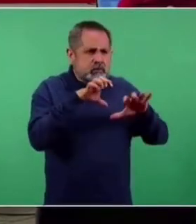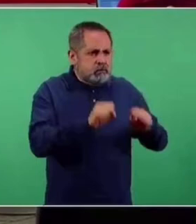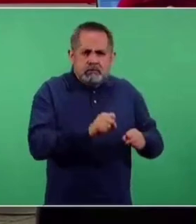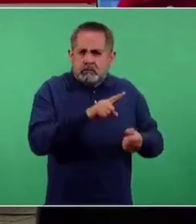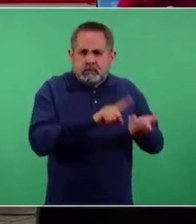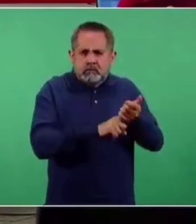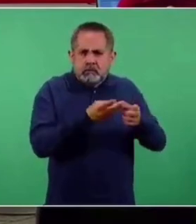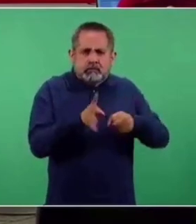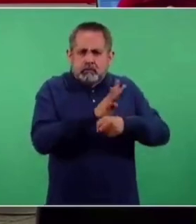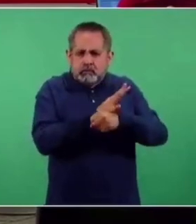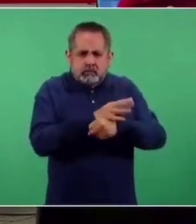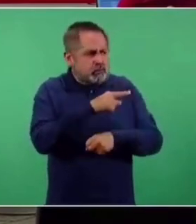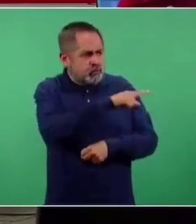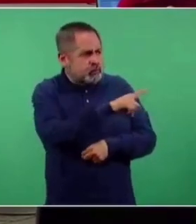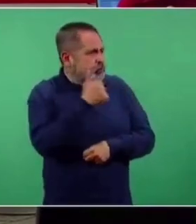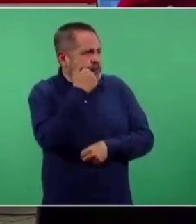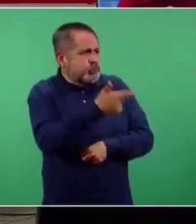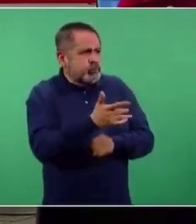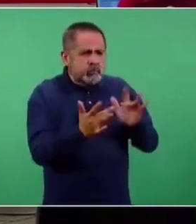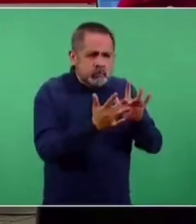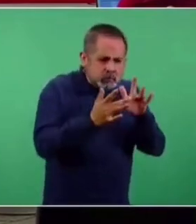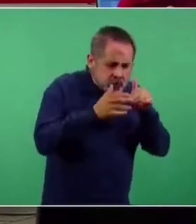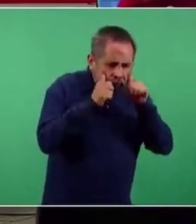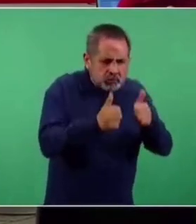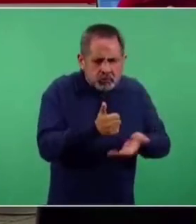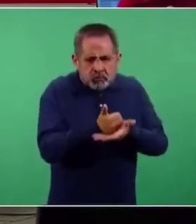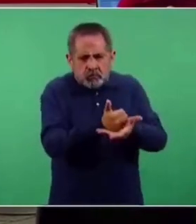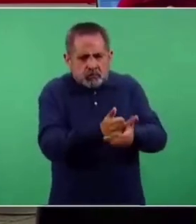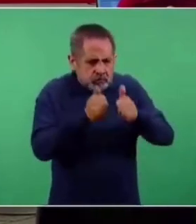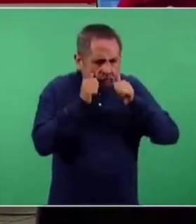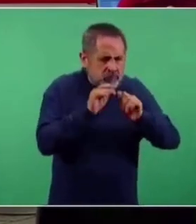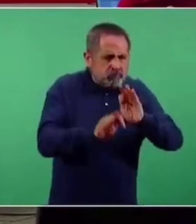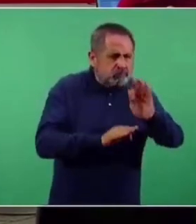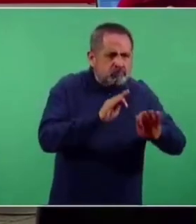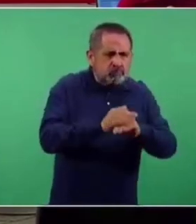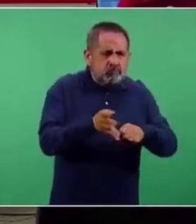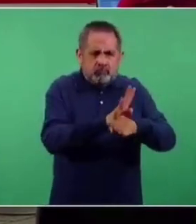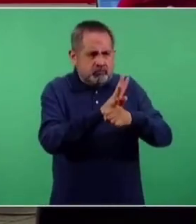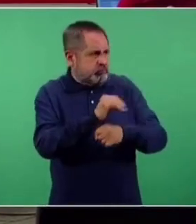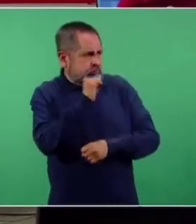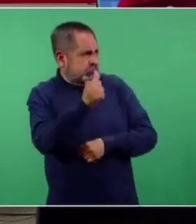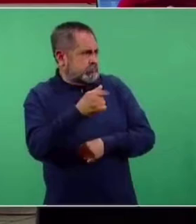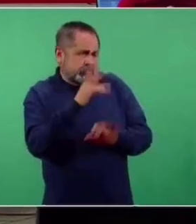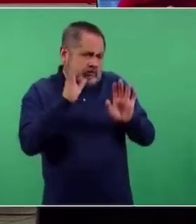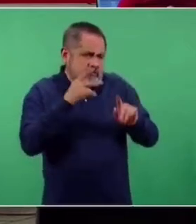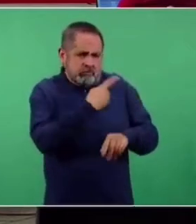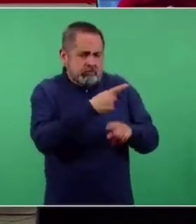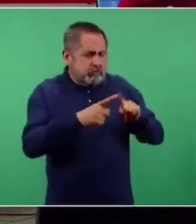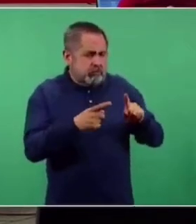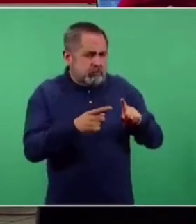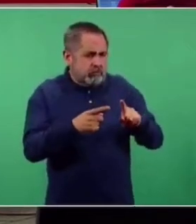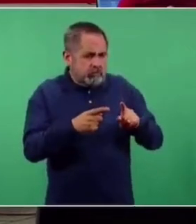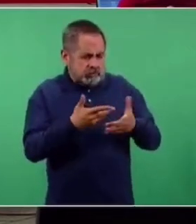deliberadamente decidieron no participar en la respuesta a la epidemia por distintas razones.